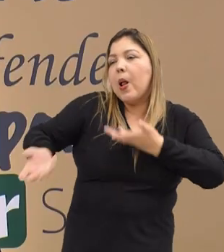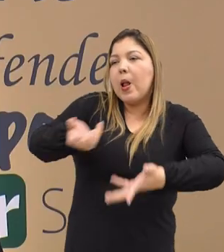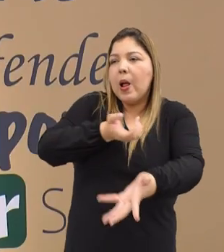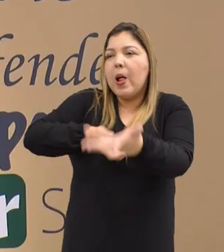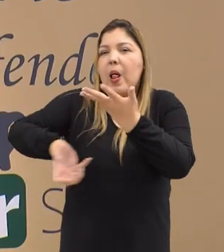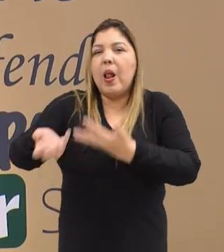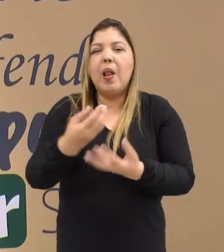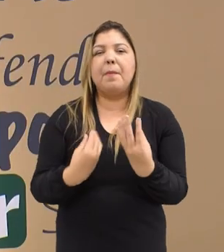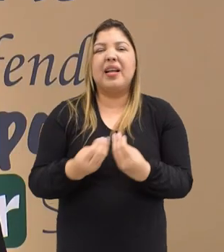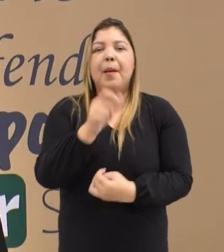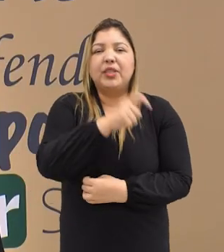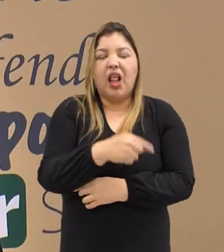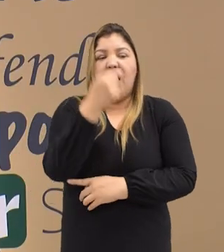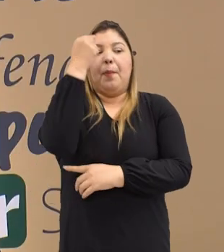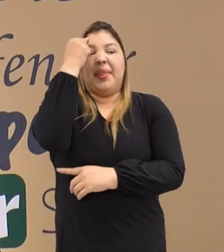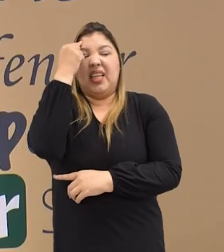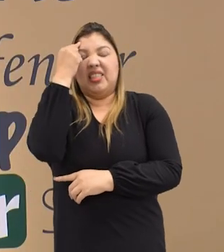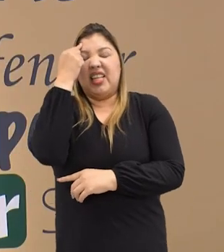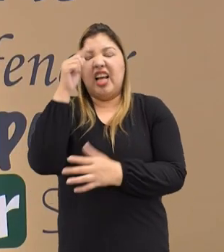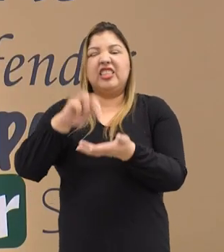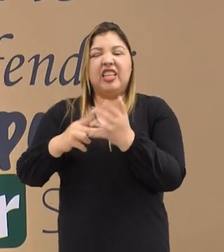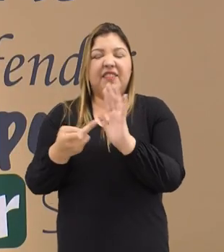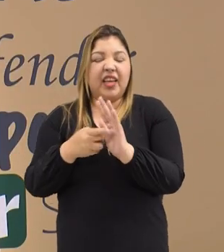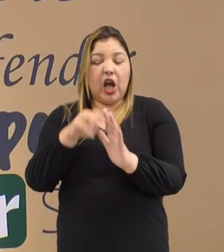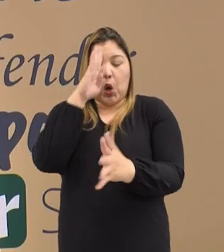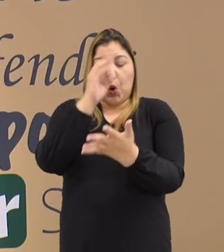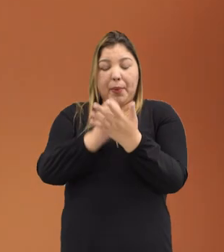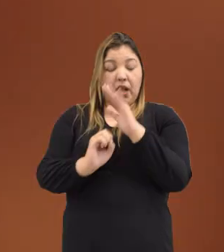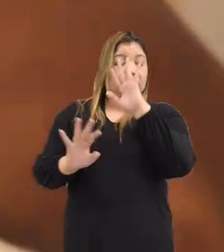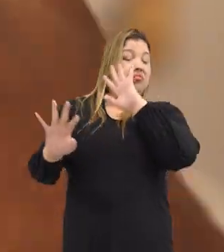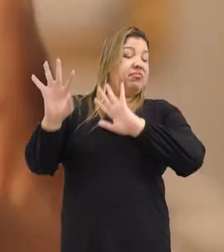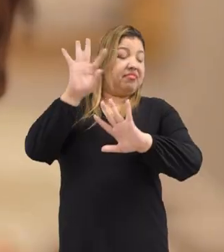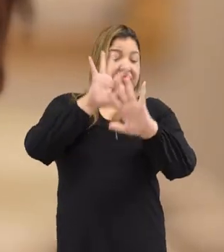hagan que el prejuicio no nos nuble la mirada.